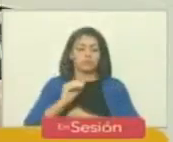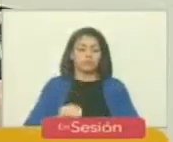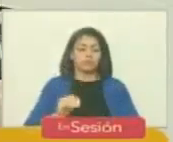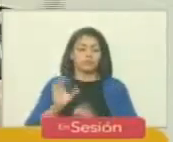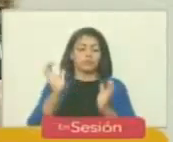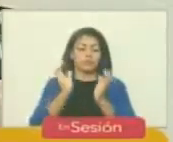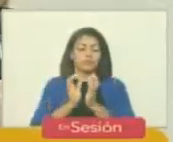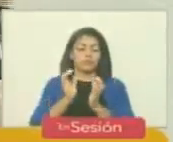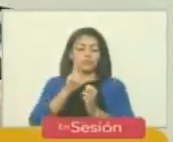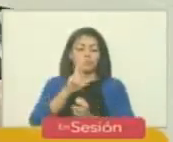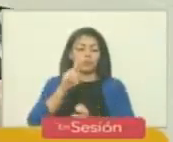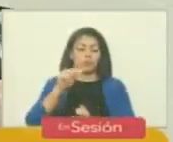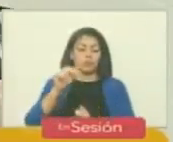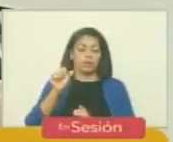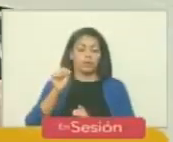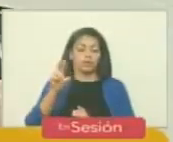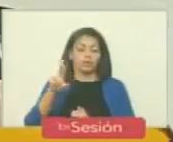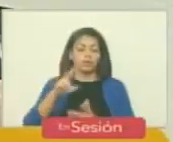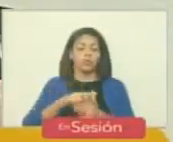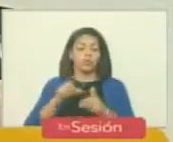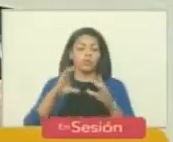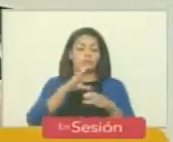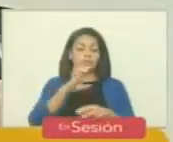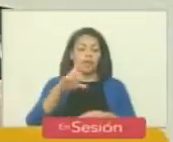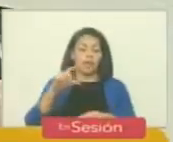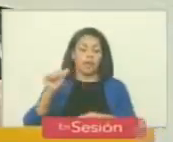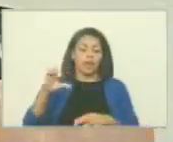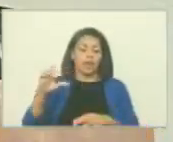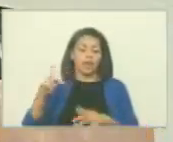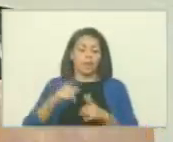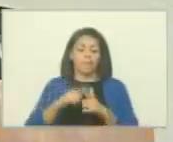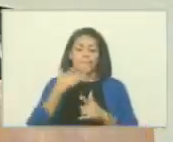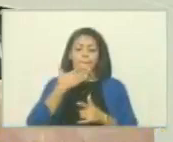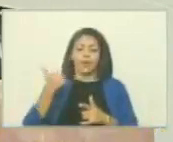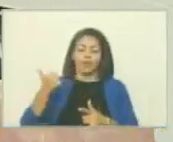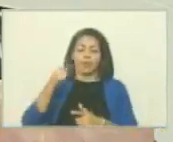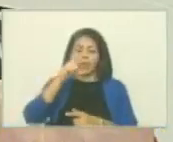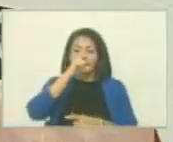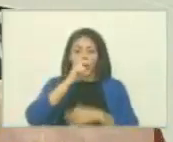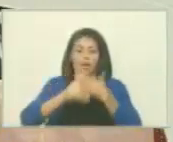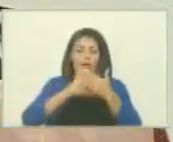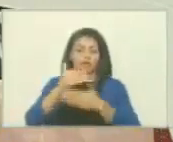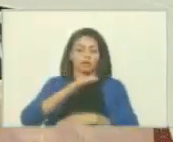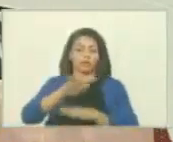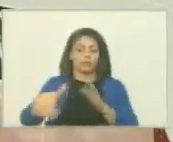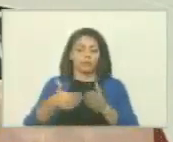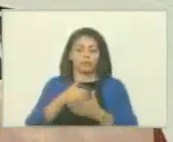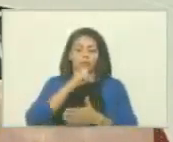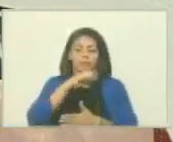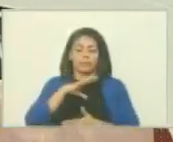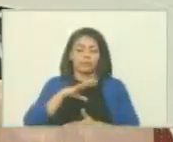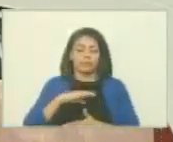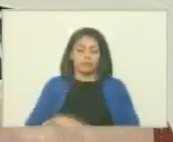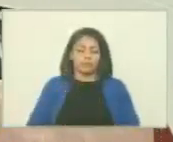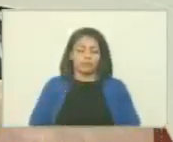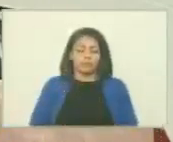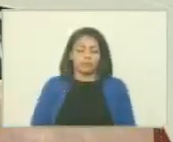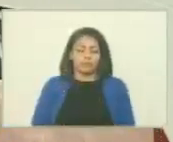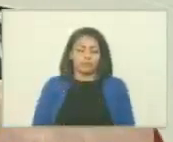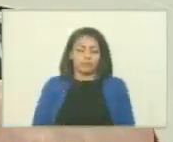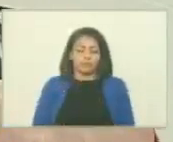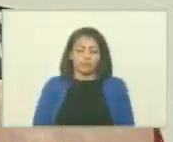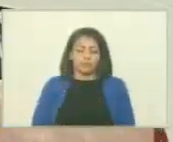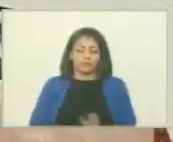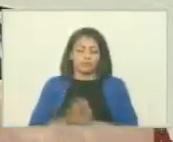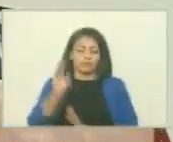UNASUR y con la creación de la CELAC se vivieron los mejores años en toda la historia América creciendo